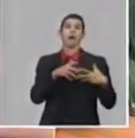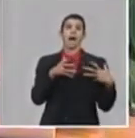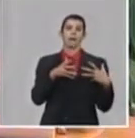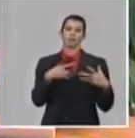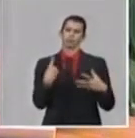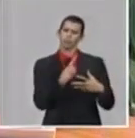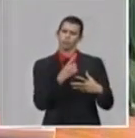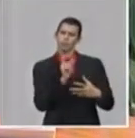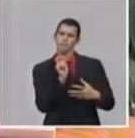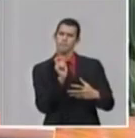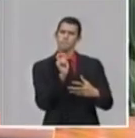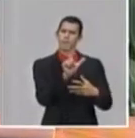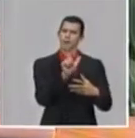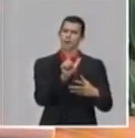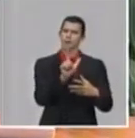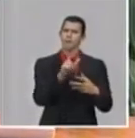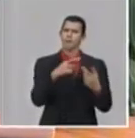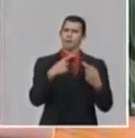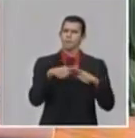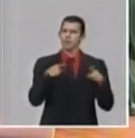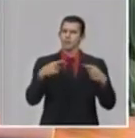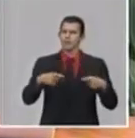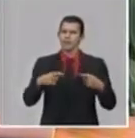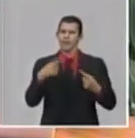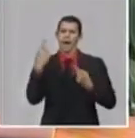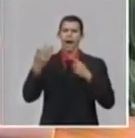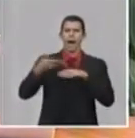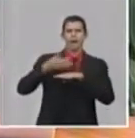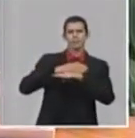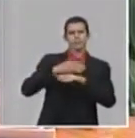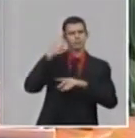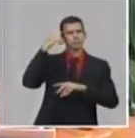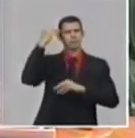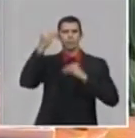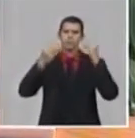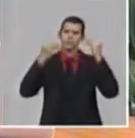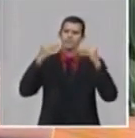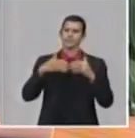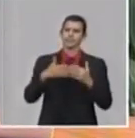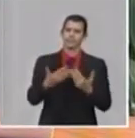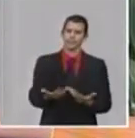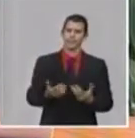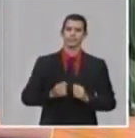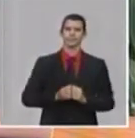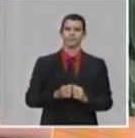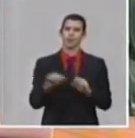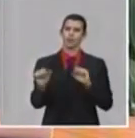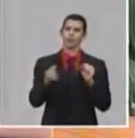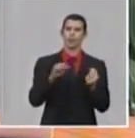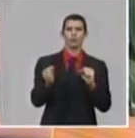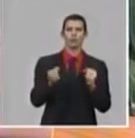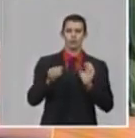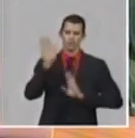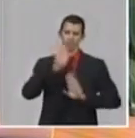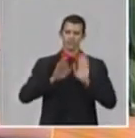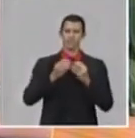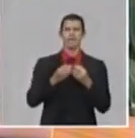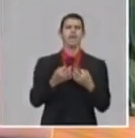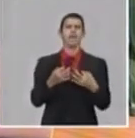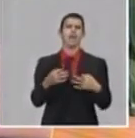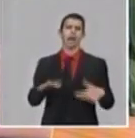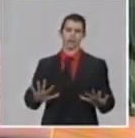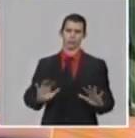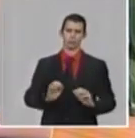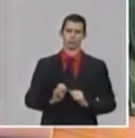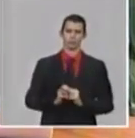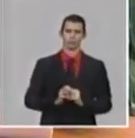es capaz, tiene una arista que permite, que tiene potencialidades de regular la inmunidad innata. Pero a su vez